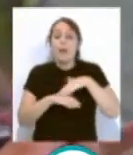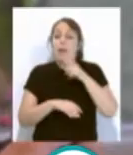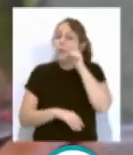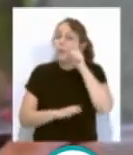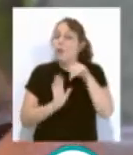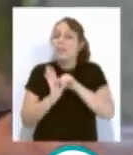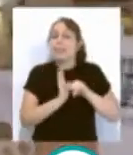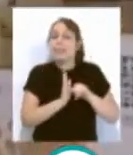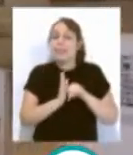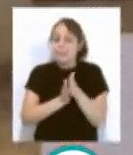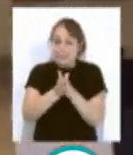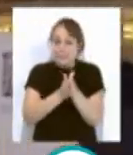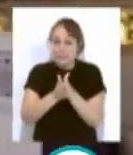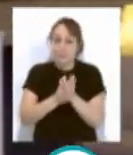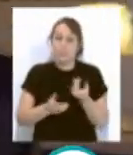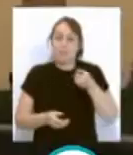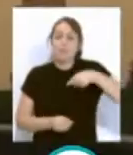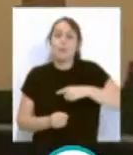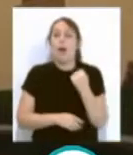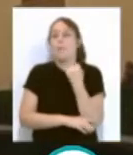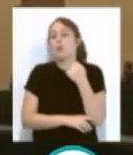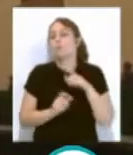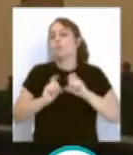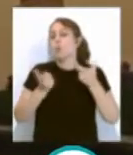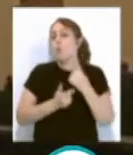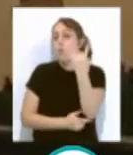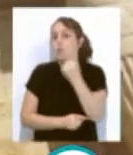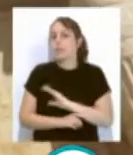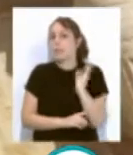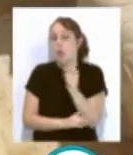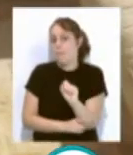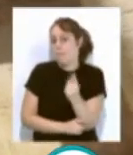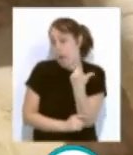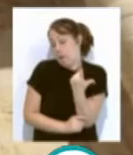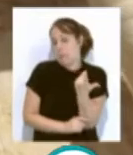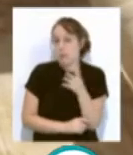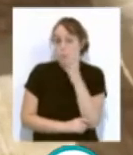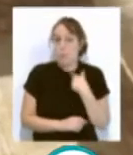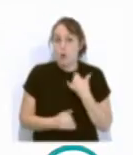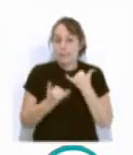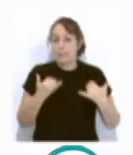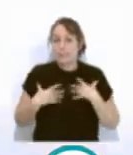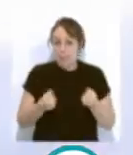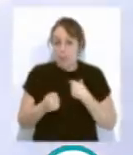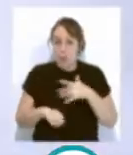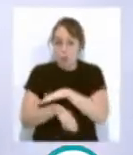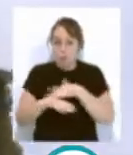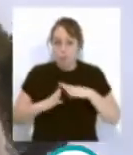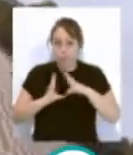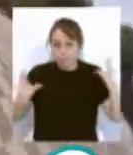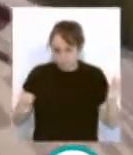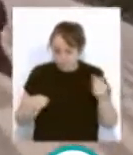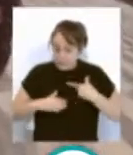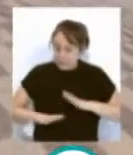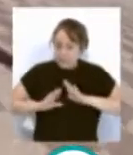proximidad, al mismo tiempo que se apoya a uno de los sectores más castigados por la crisis sanitaria. Desde el Gobierno autonómico,